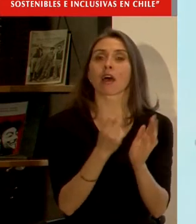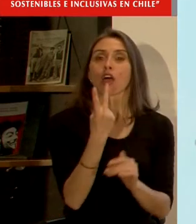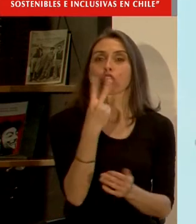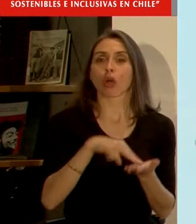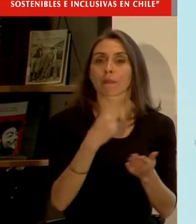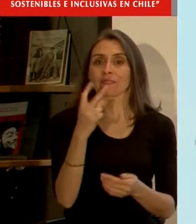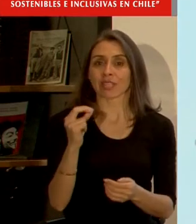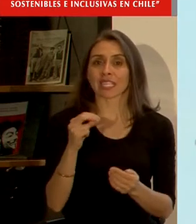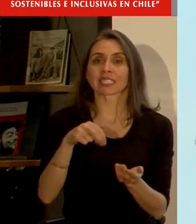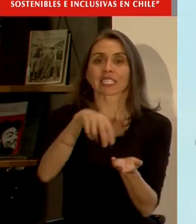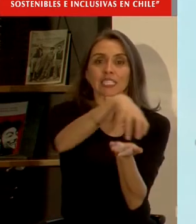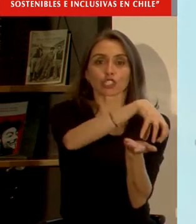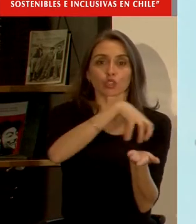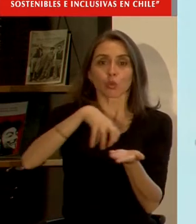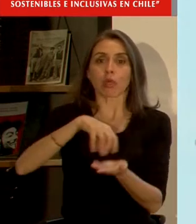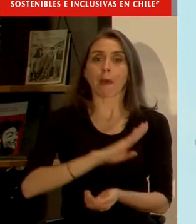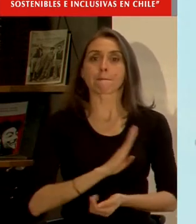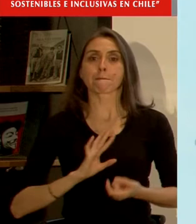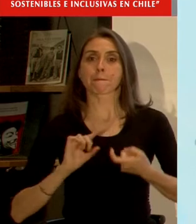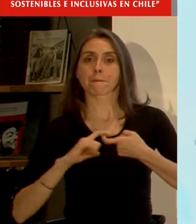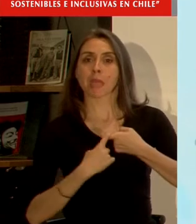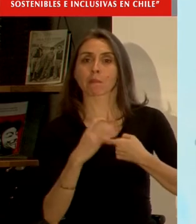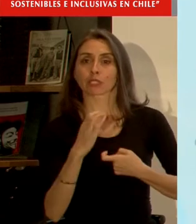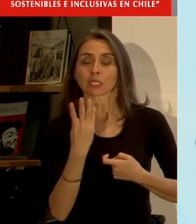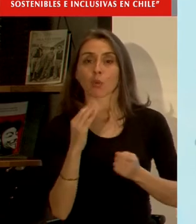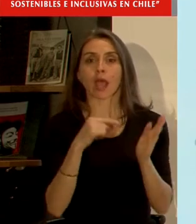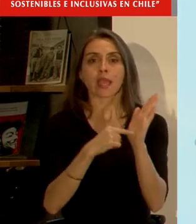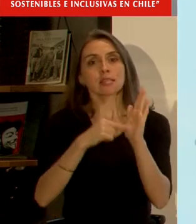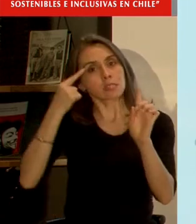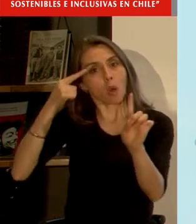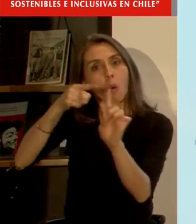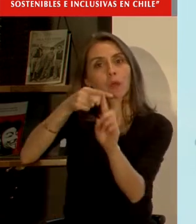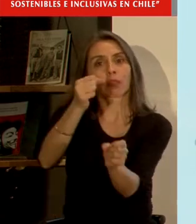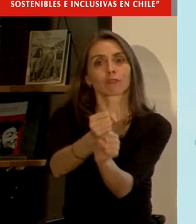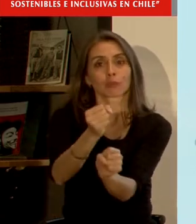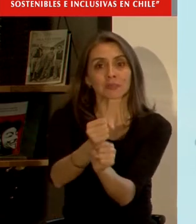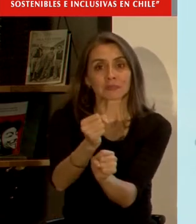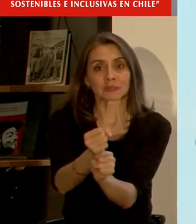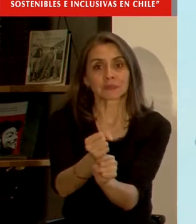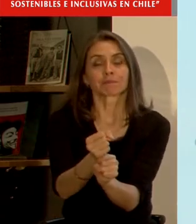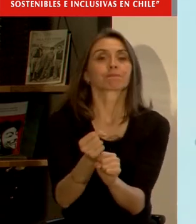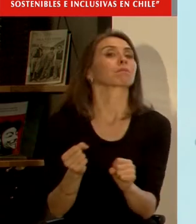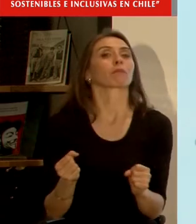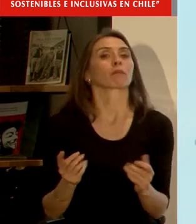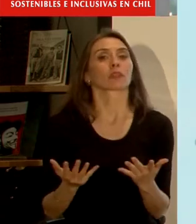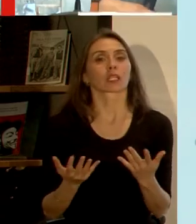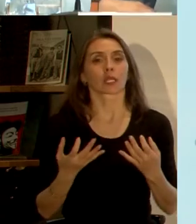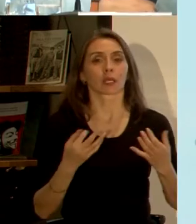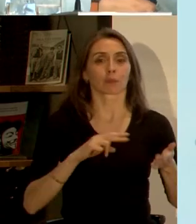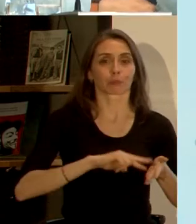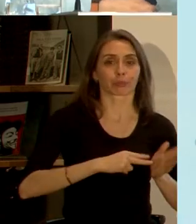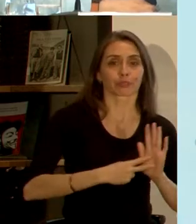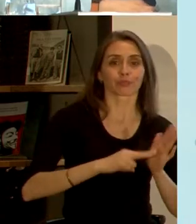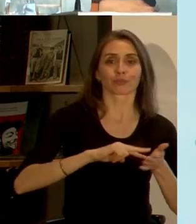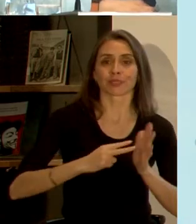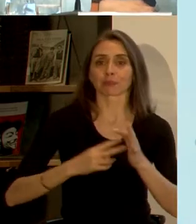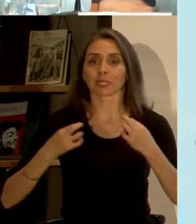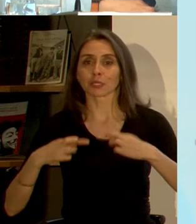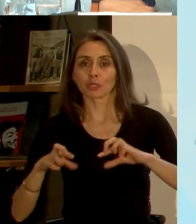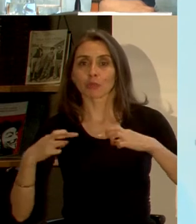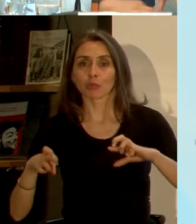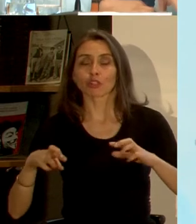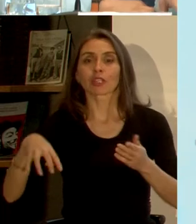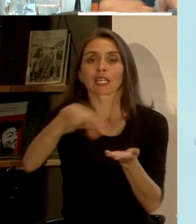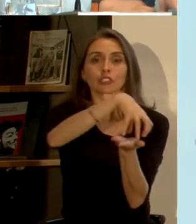de trabajo para las ciudades del C40. Claramente el problema y las oportunidades que se dan en las